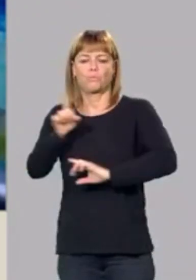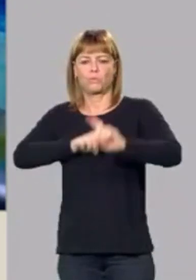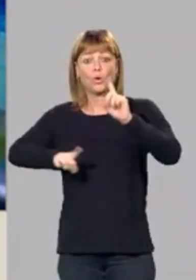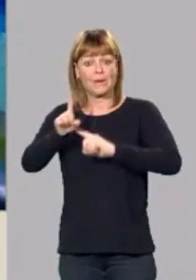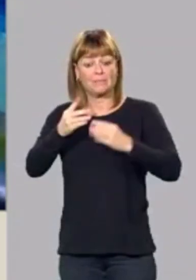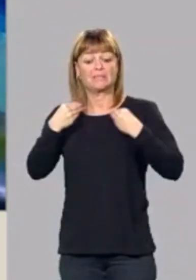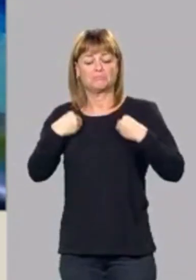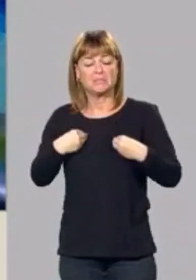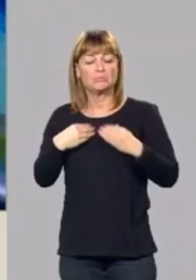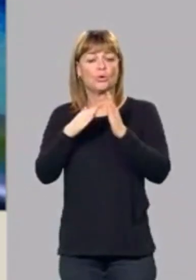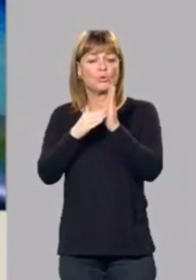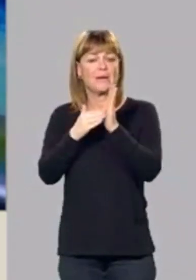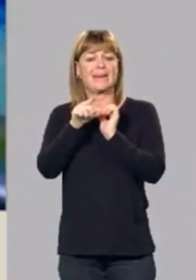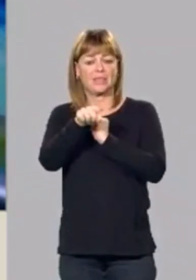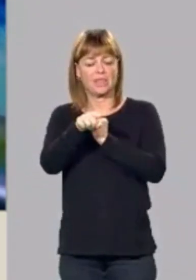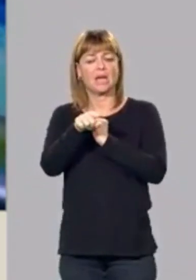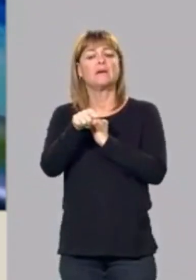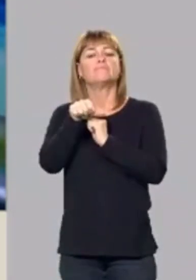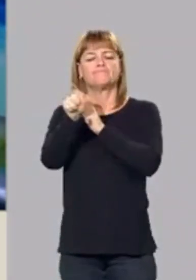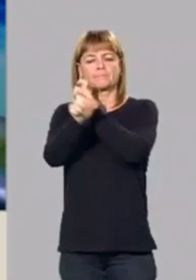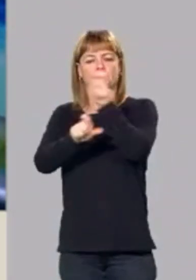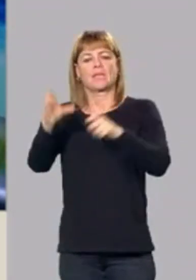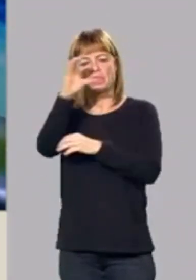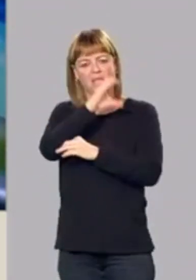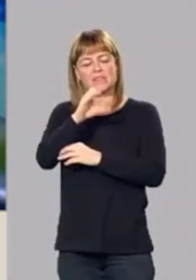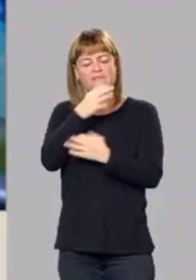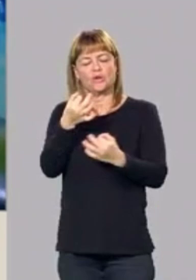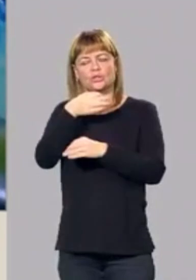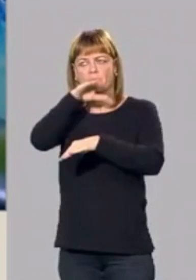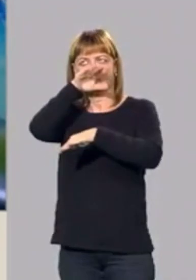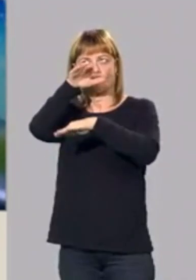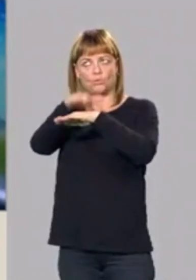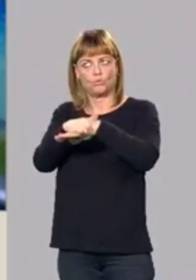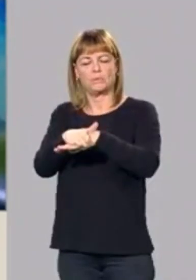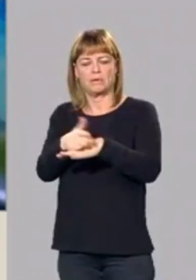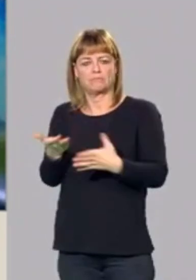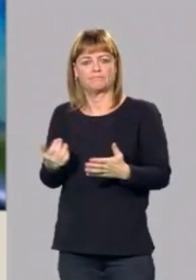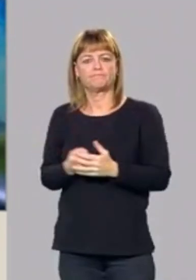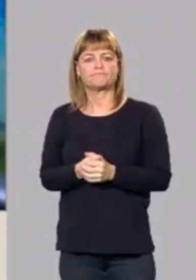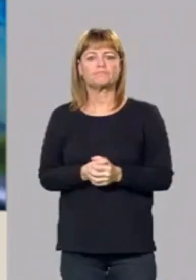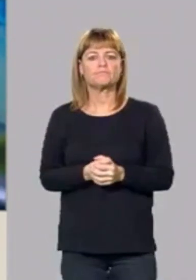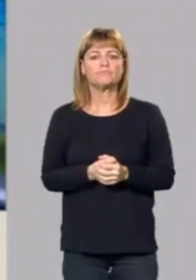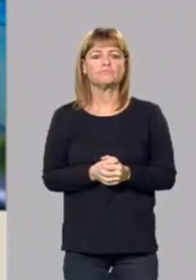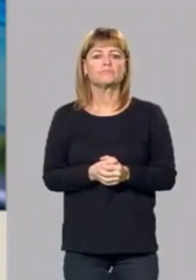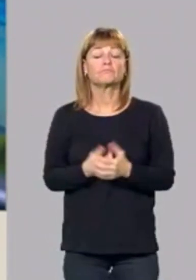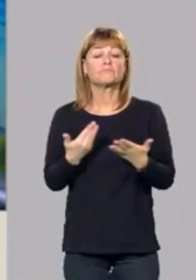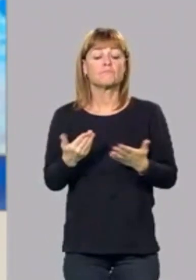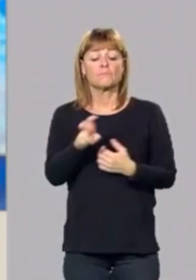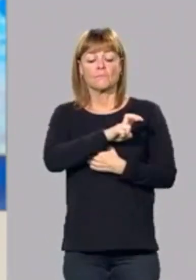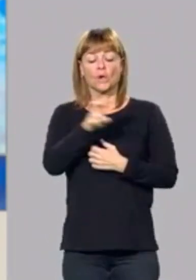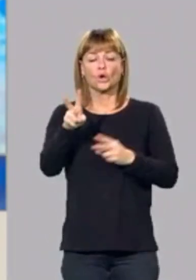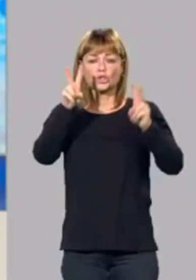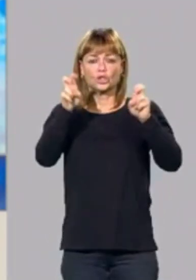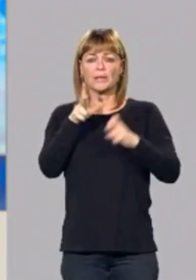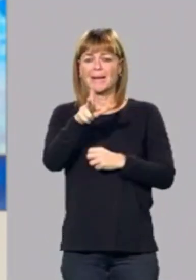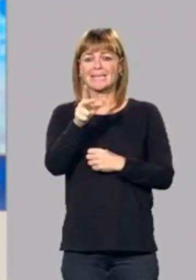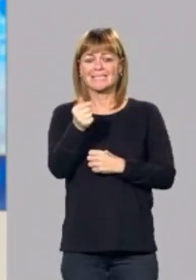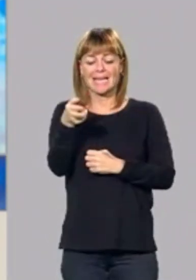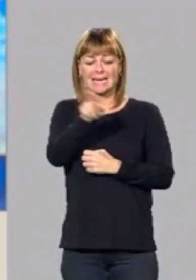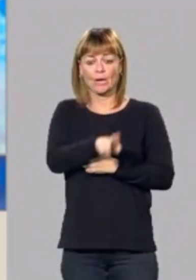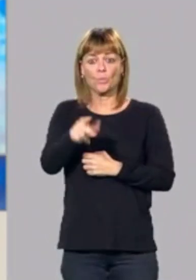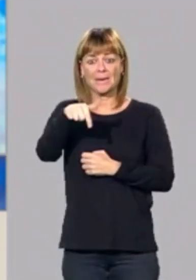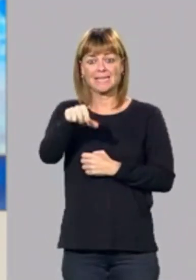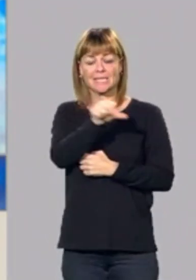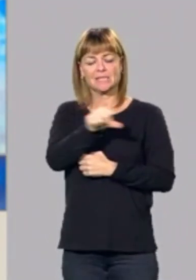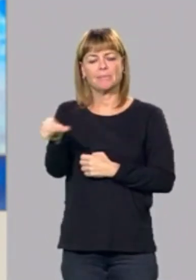Valencia. Eso es algo que los científicos dicen, yo creo que hay que hacerle caso a los científicos en este caso. Otro de los temas que Chun Targonzista ha recuperado esta semana,